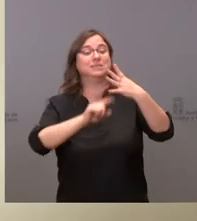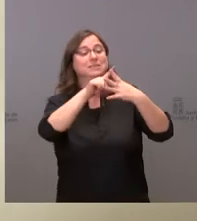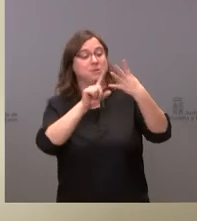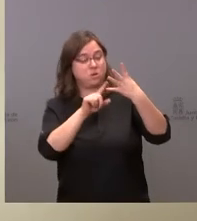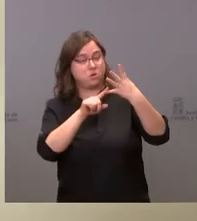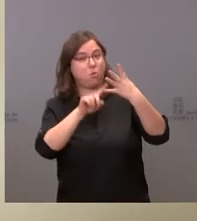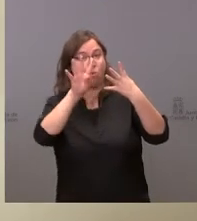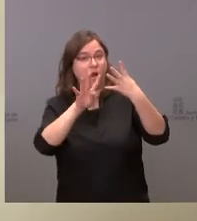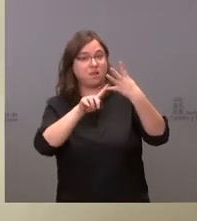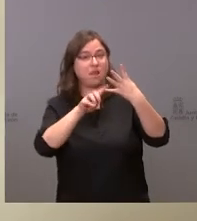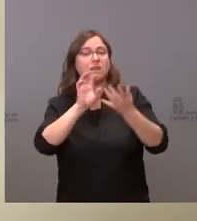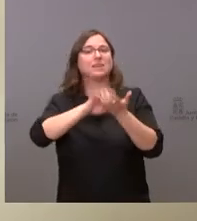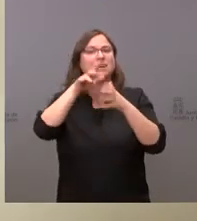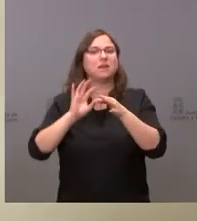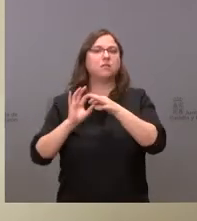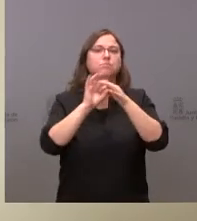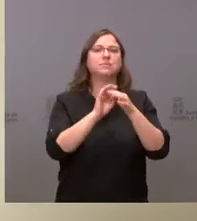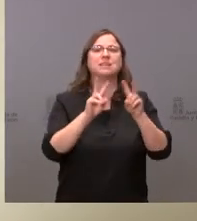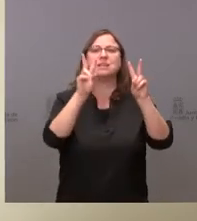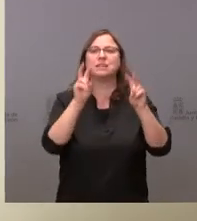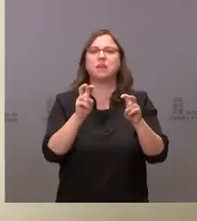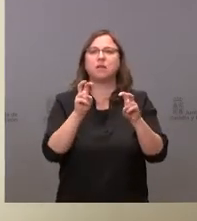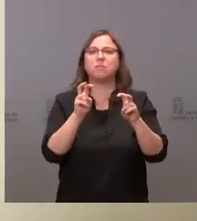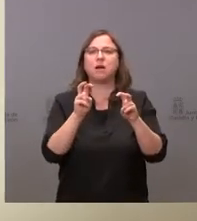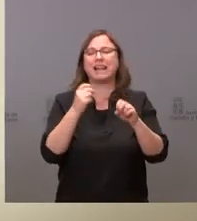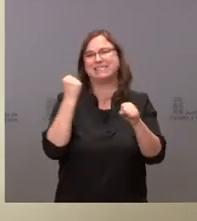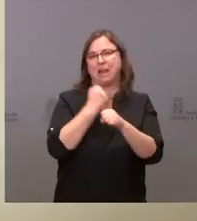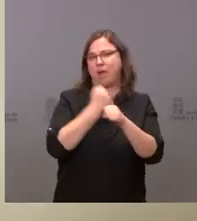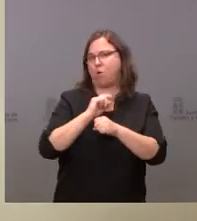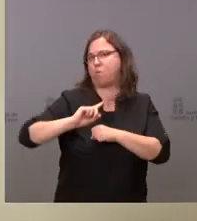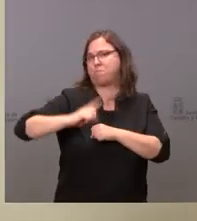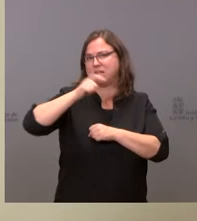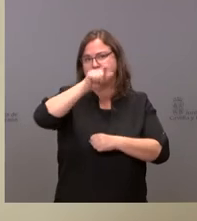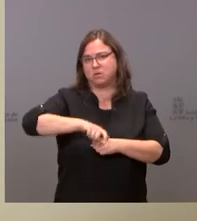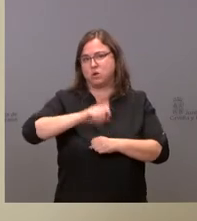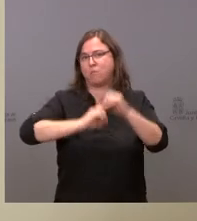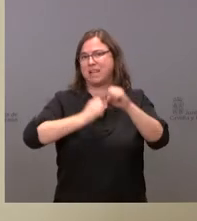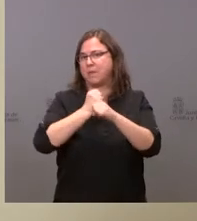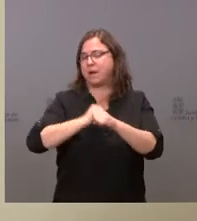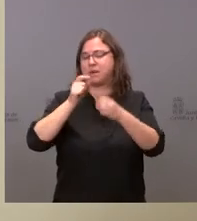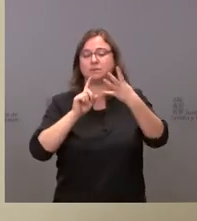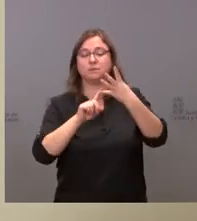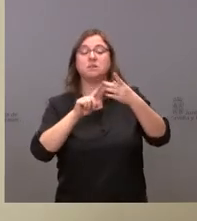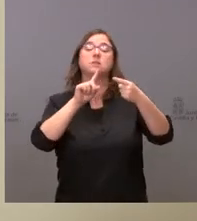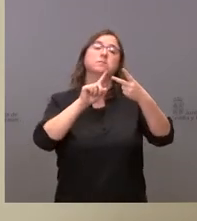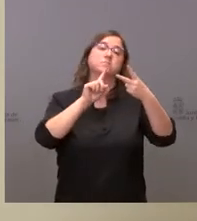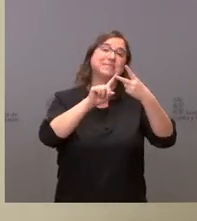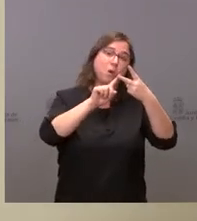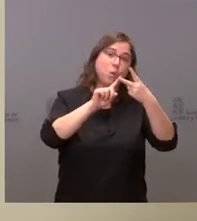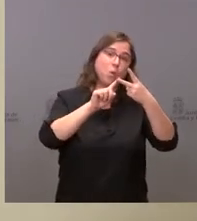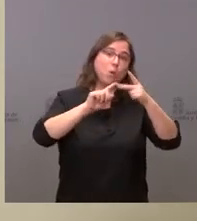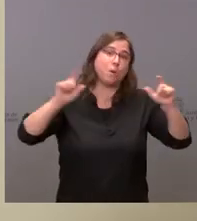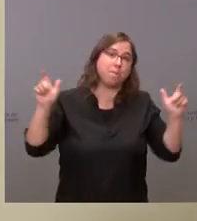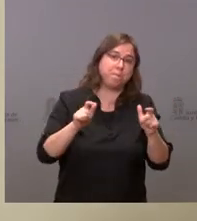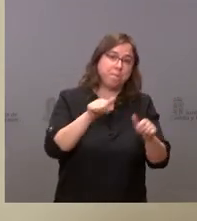en tasa de ocupación. Somos los segundos en un sitio, los cuartos en otro. Esa es la realidad.